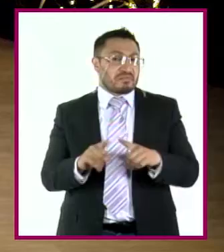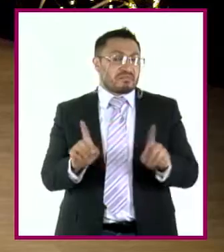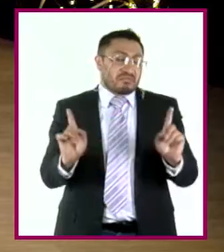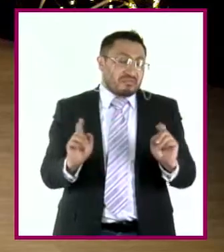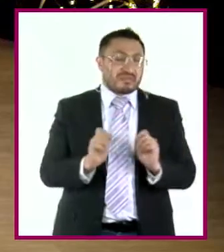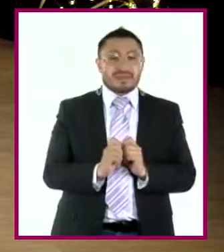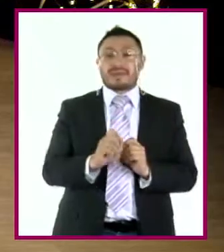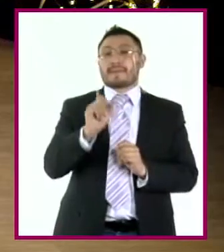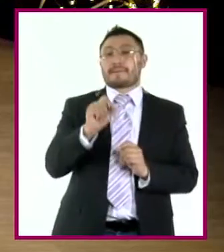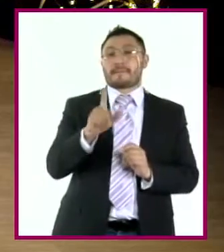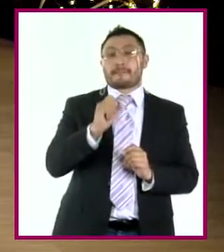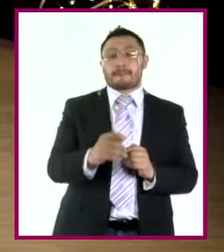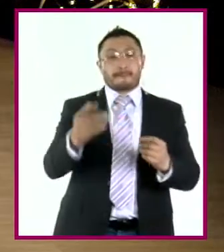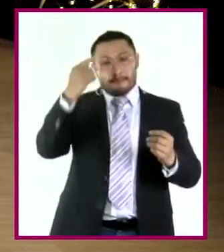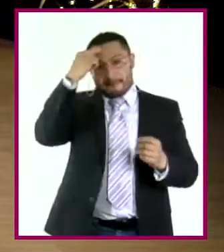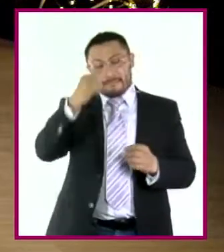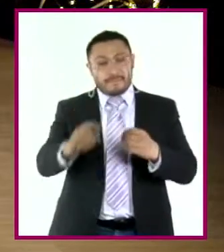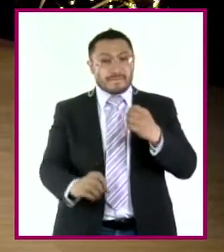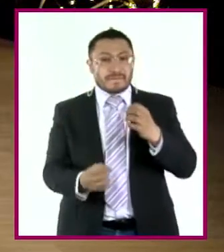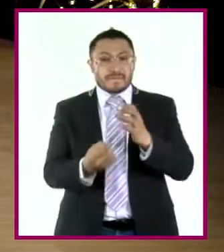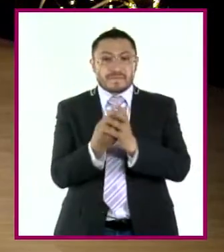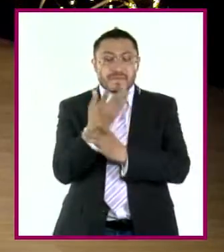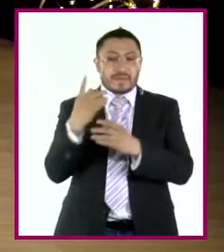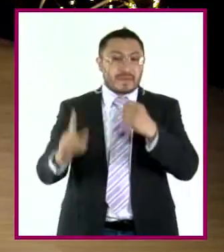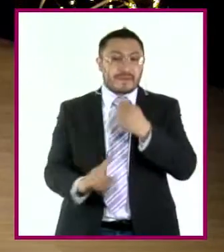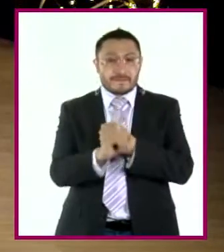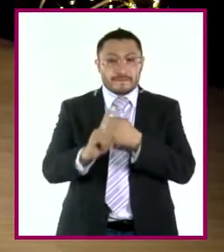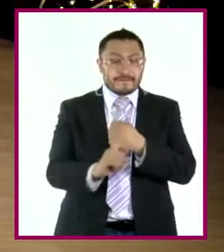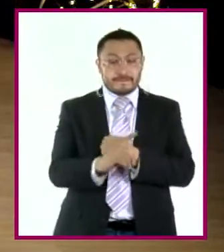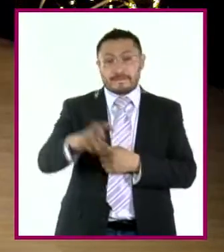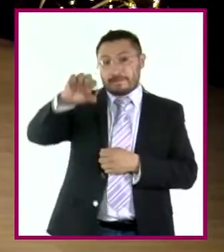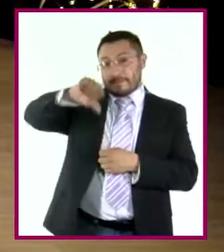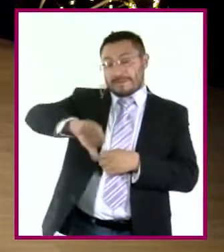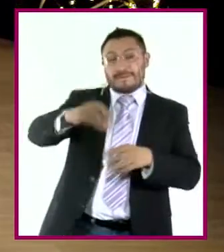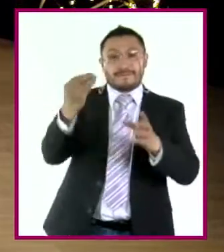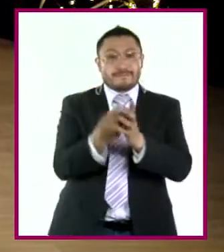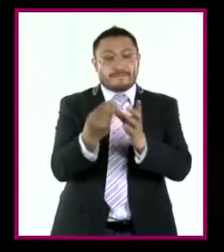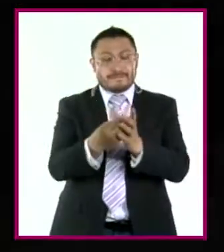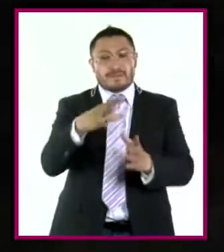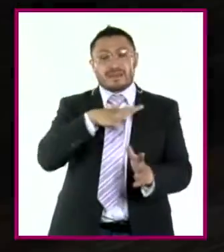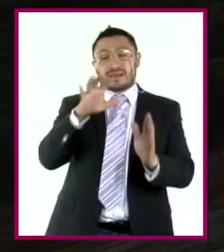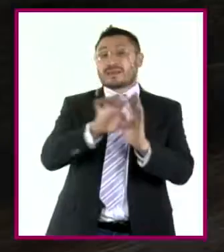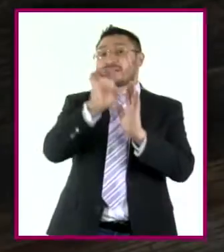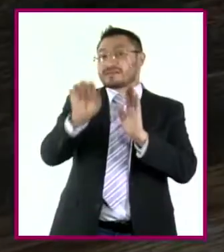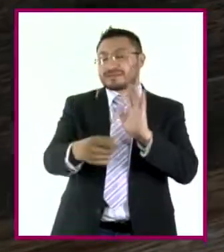Incluso con el planteamiento de nuevas problemáticas. En este programa tenemos un buen ejemplo.